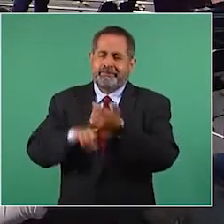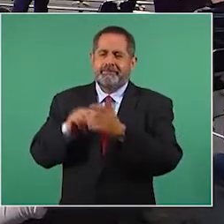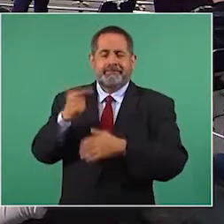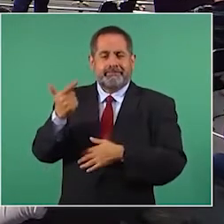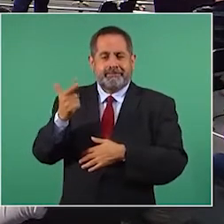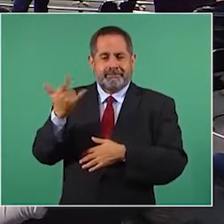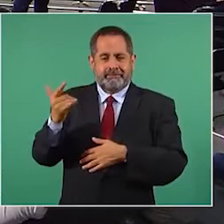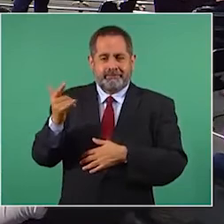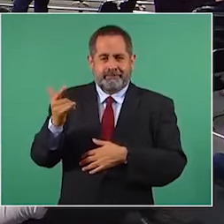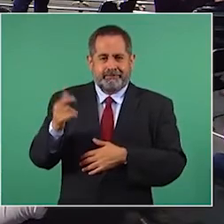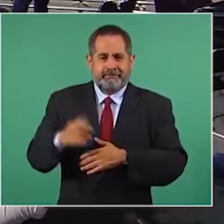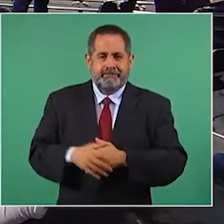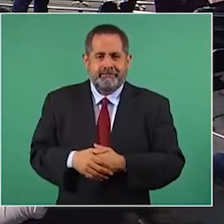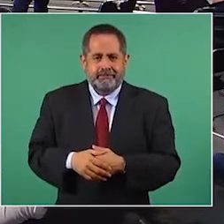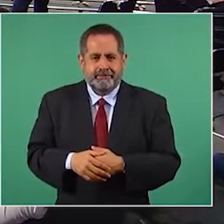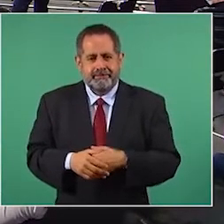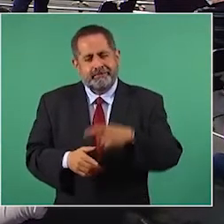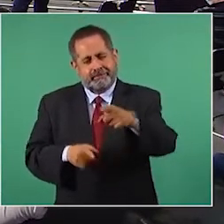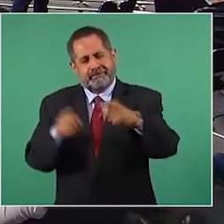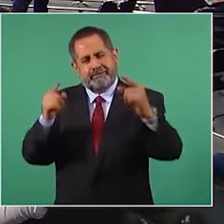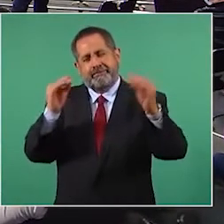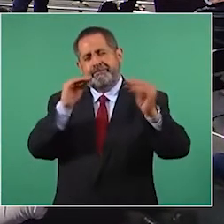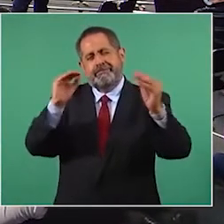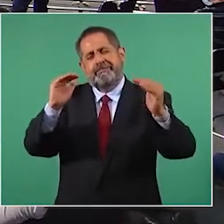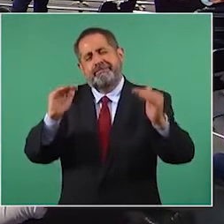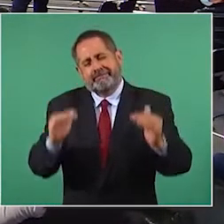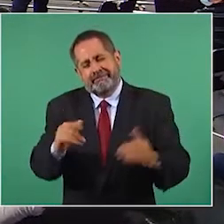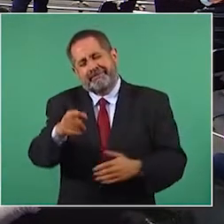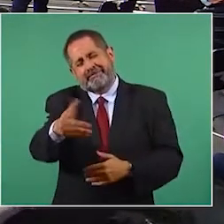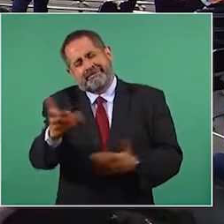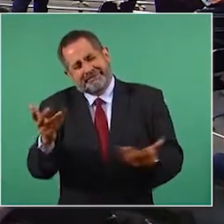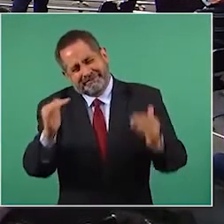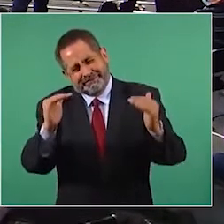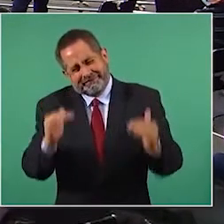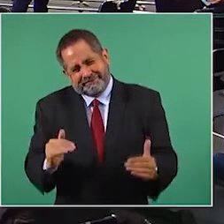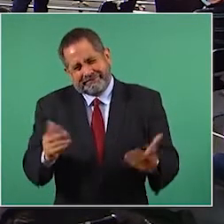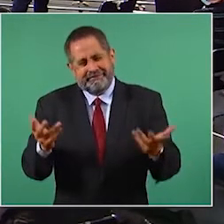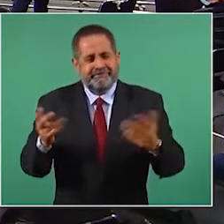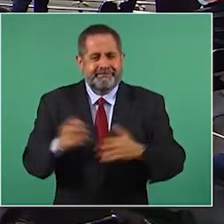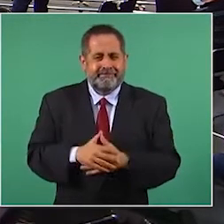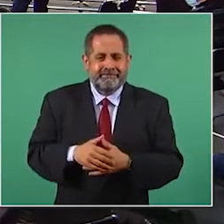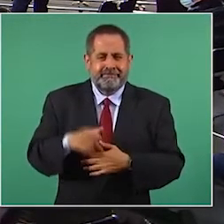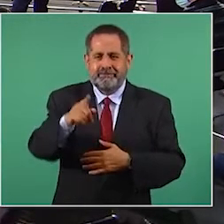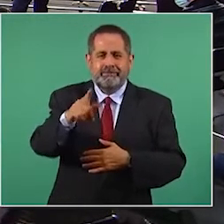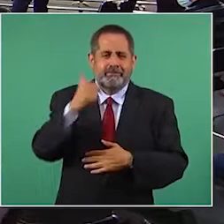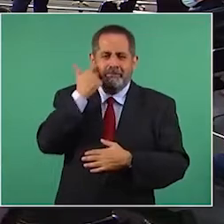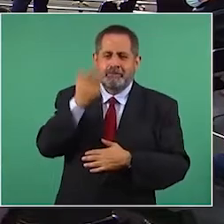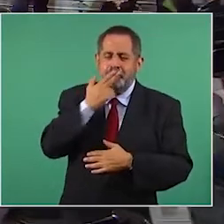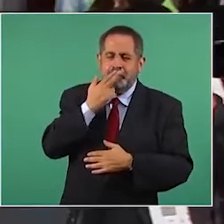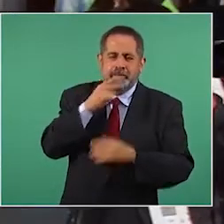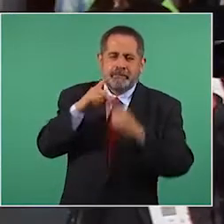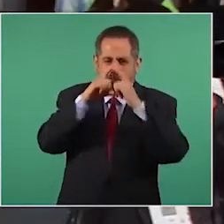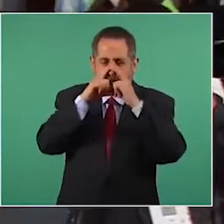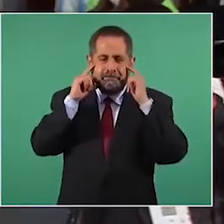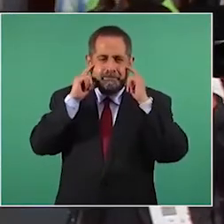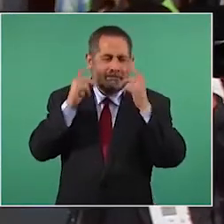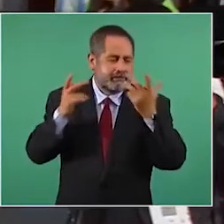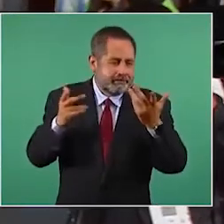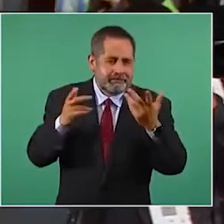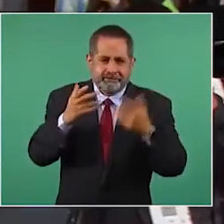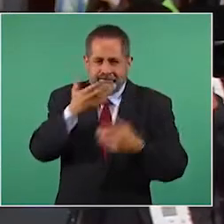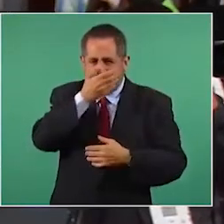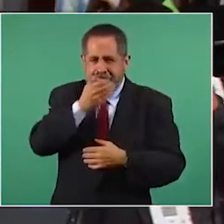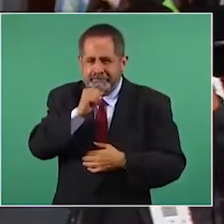de julio… Ya eso baja el nivel del debate. Señor presidente, usted no quiso usar una máscara, un